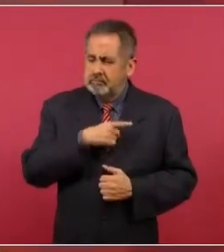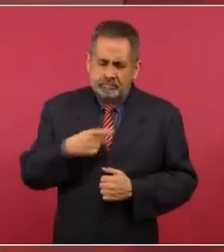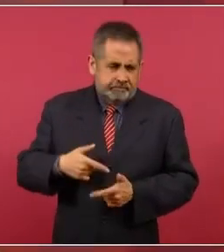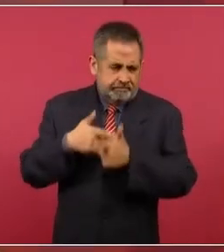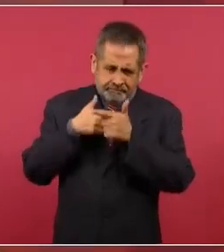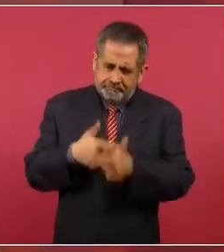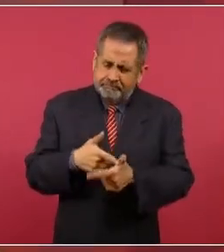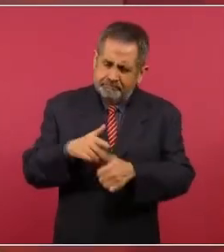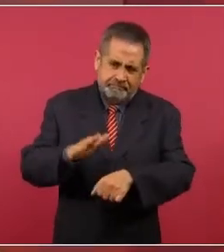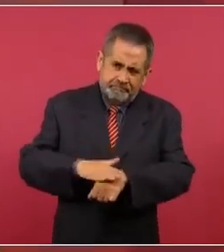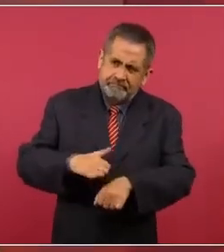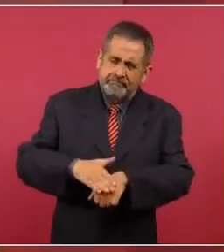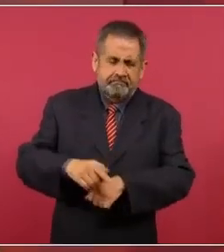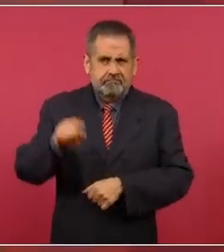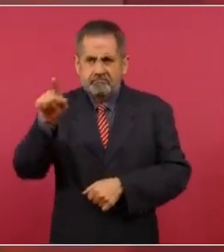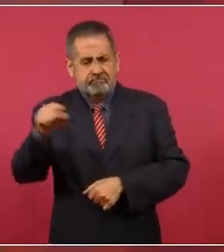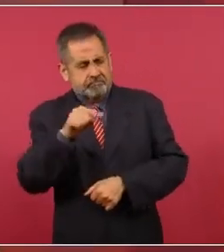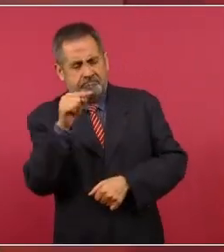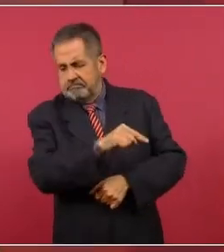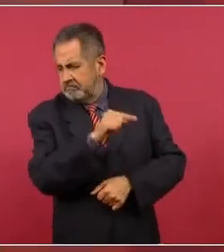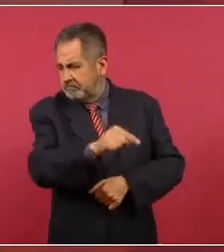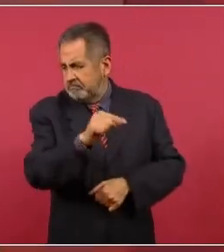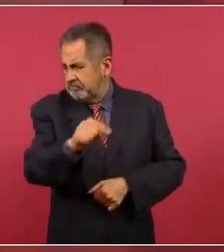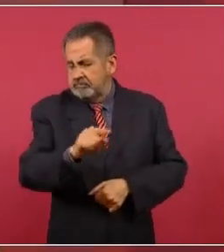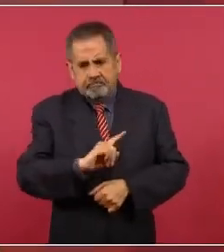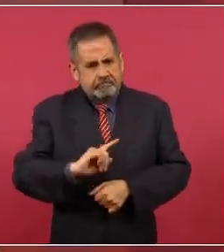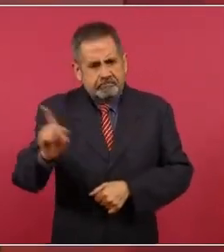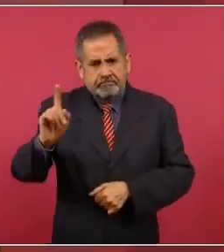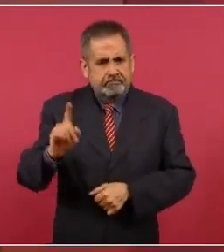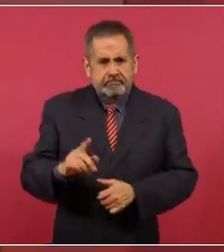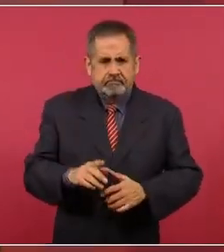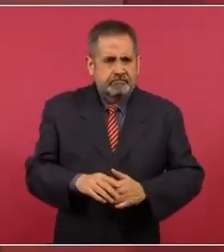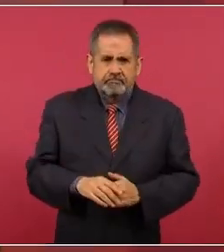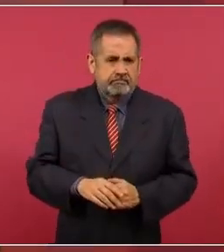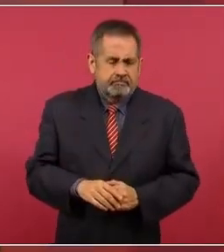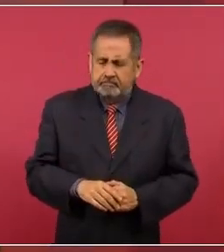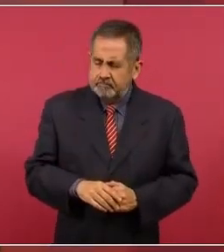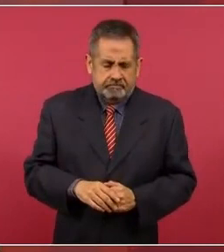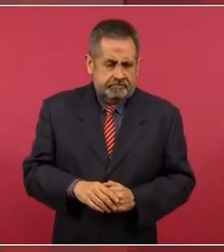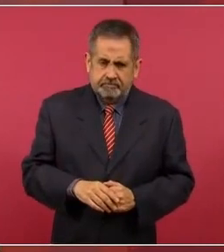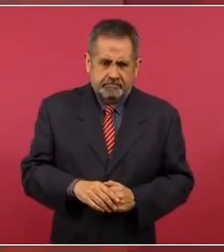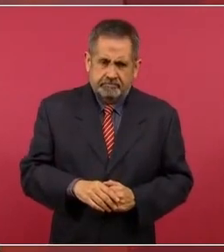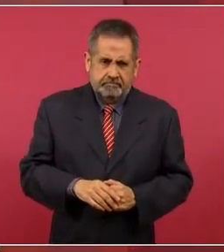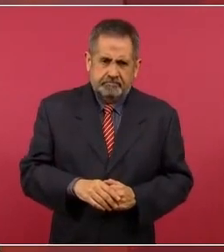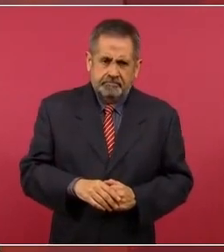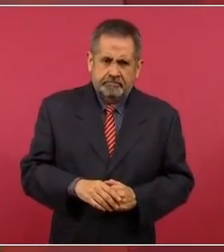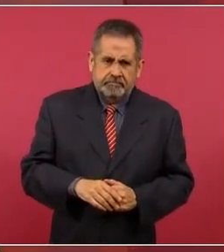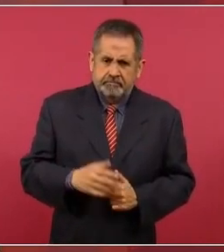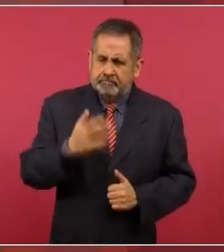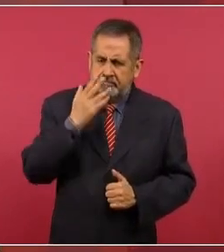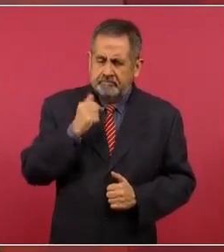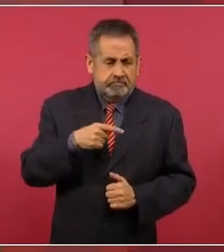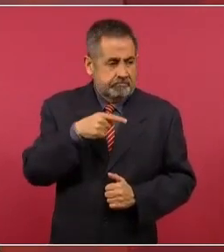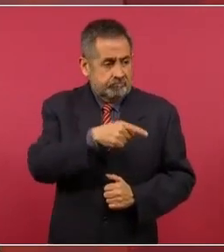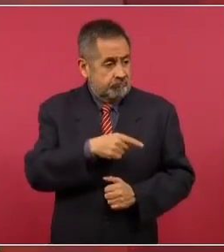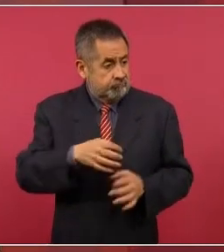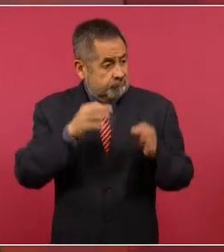señalando de que no hay todavía